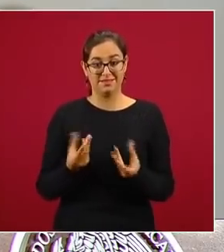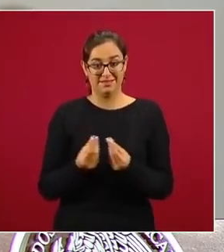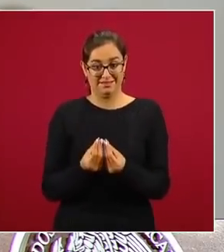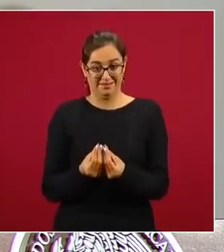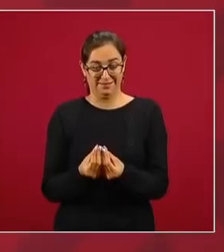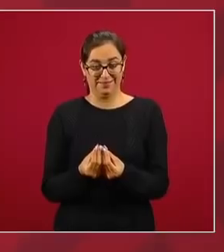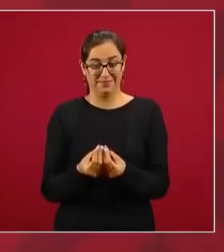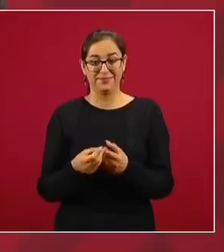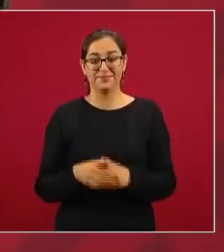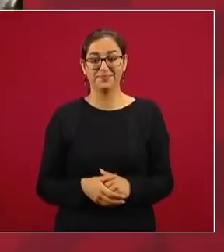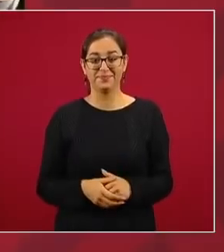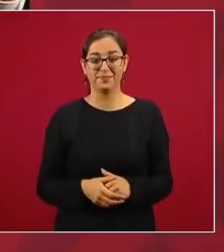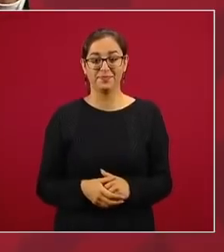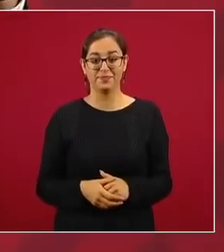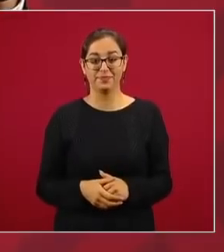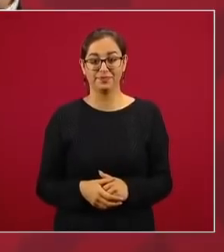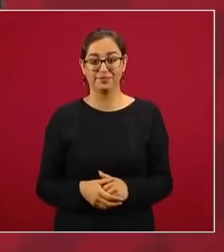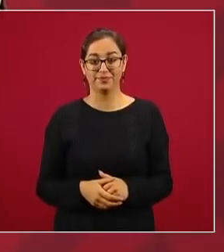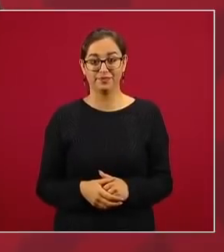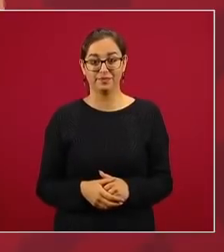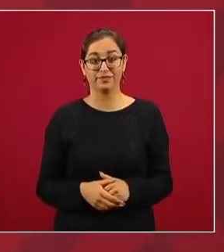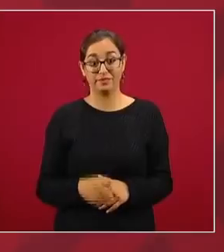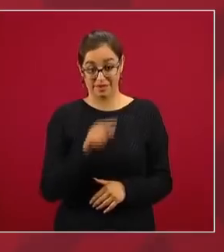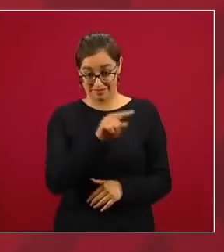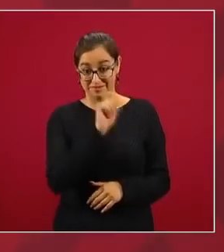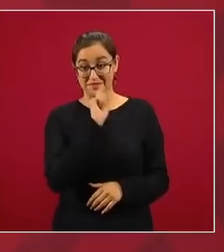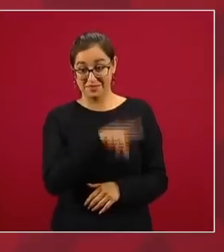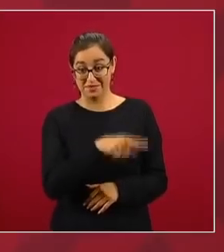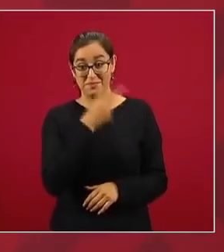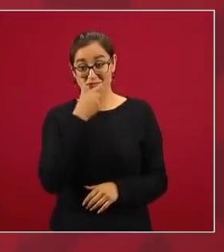Este señor que participó antier,